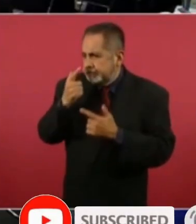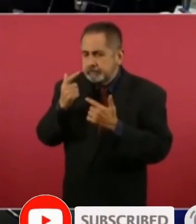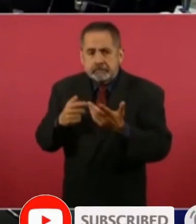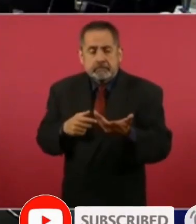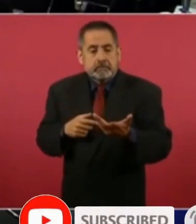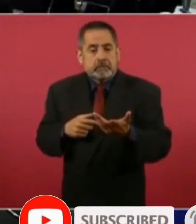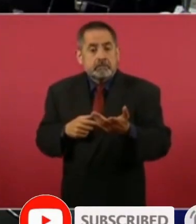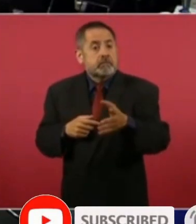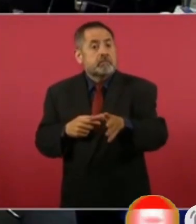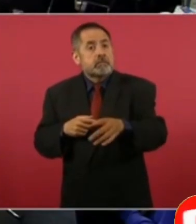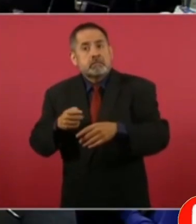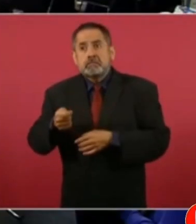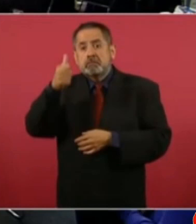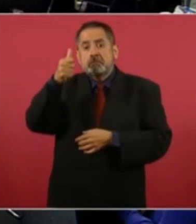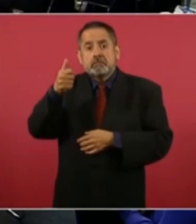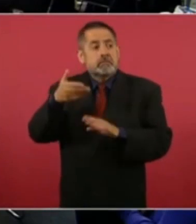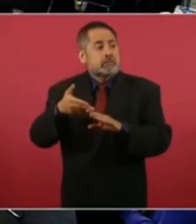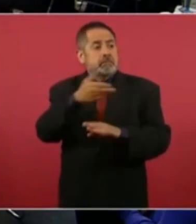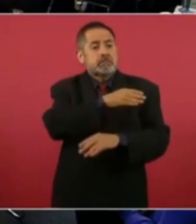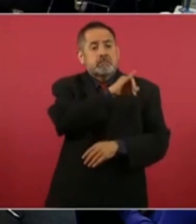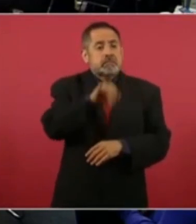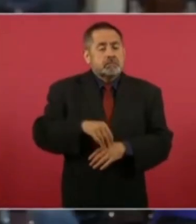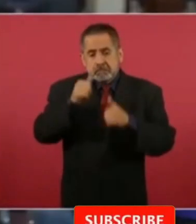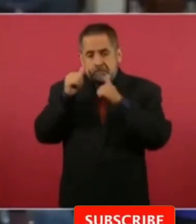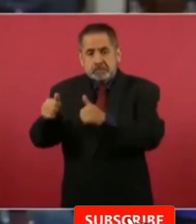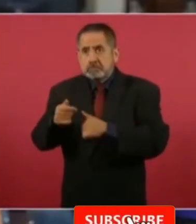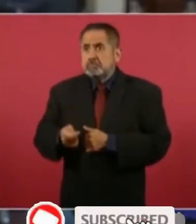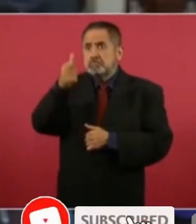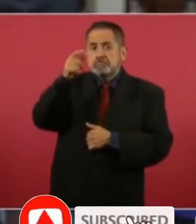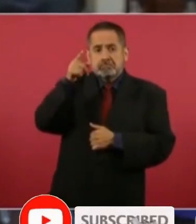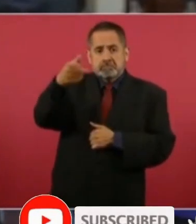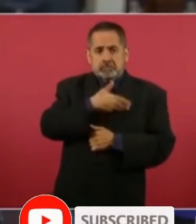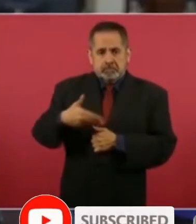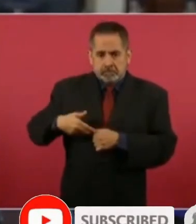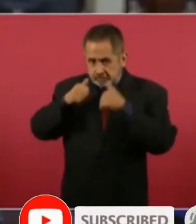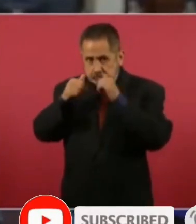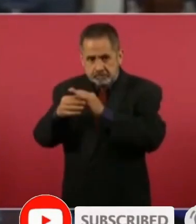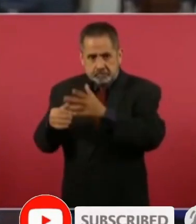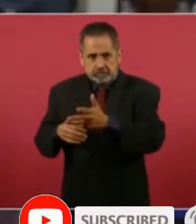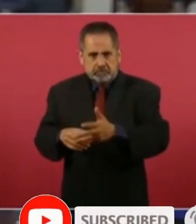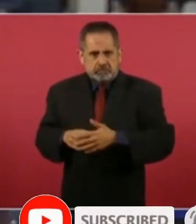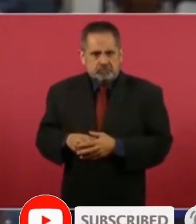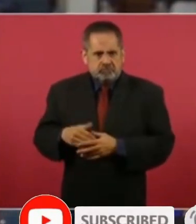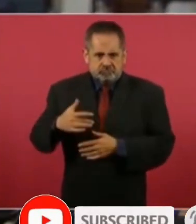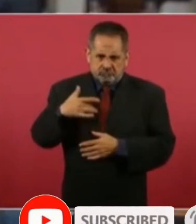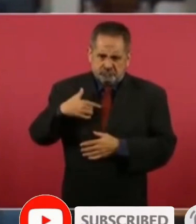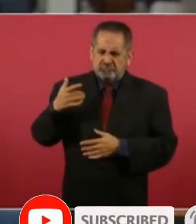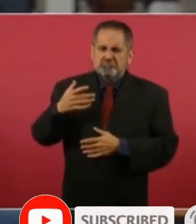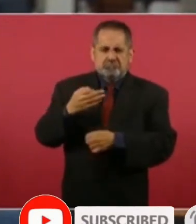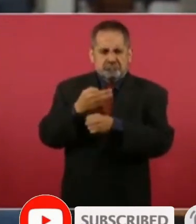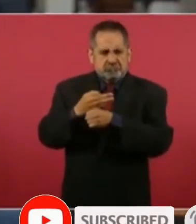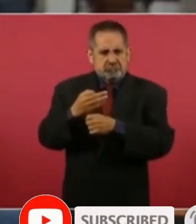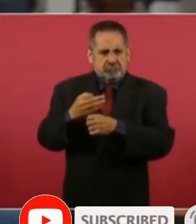no nos habían volteado a ver nunca antes como el Presidente. Déjeme sacar la matraca, Presidente,